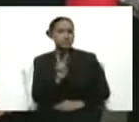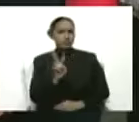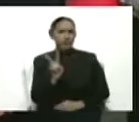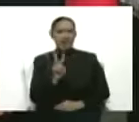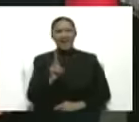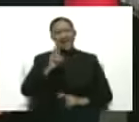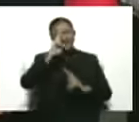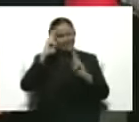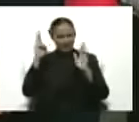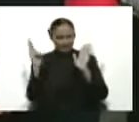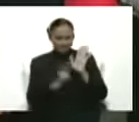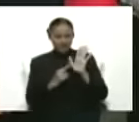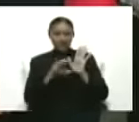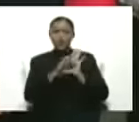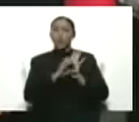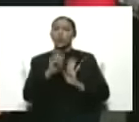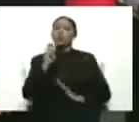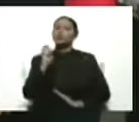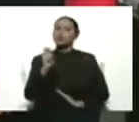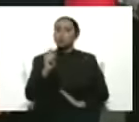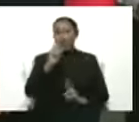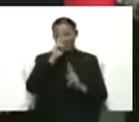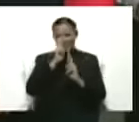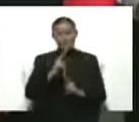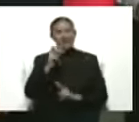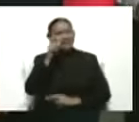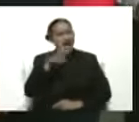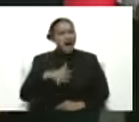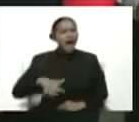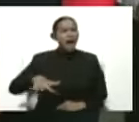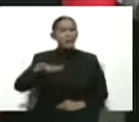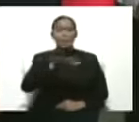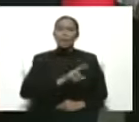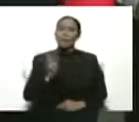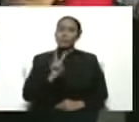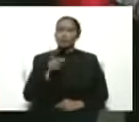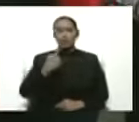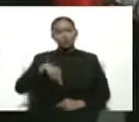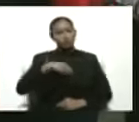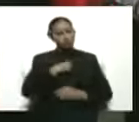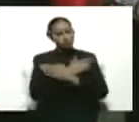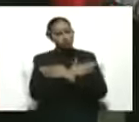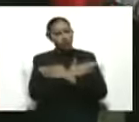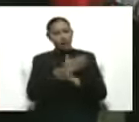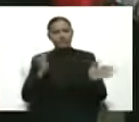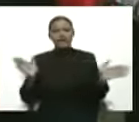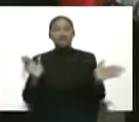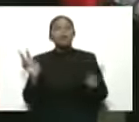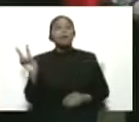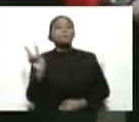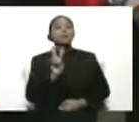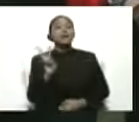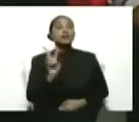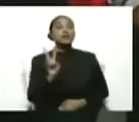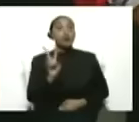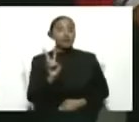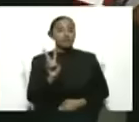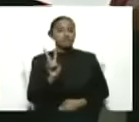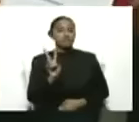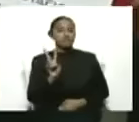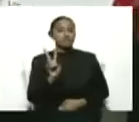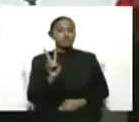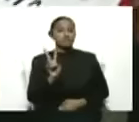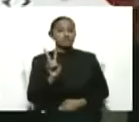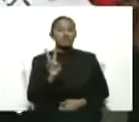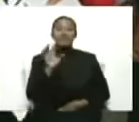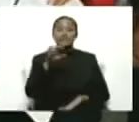venezolanos y estarán los brazos abiertos, como siempre, de Venezuela. Desde Bolívar para acá.